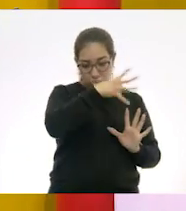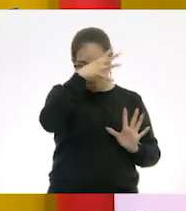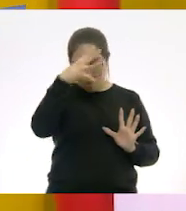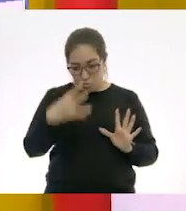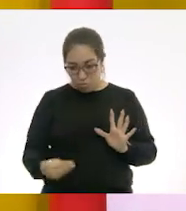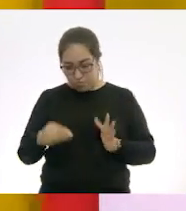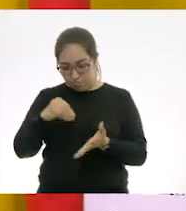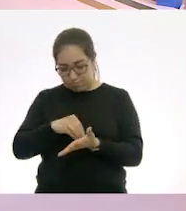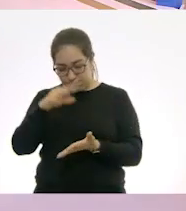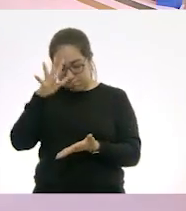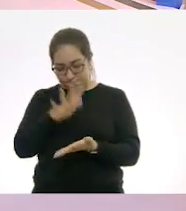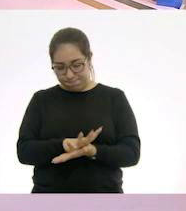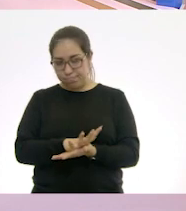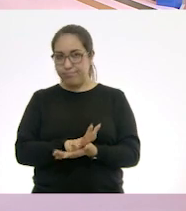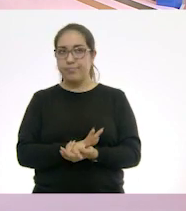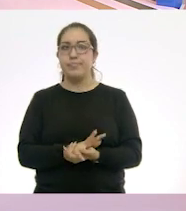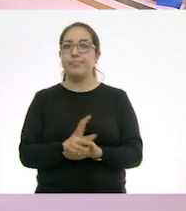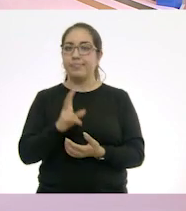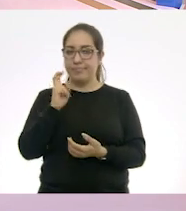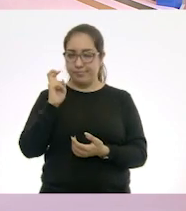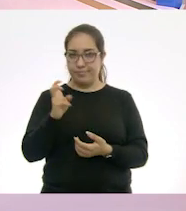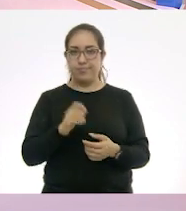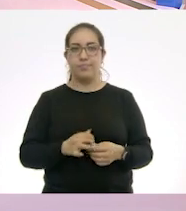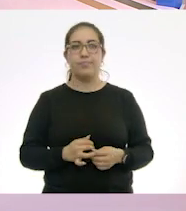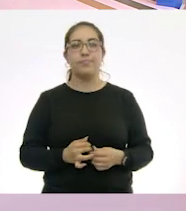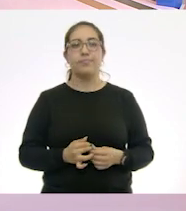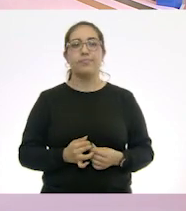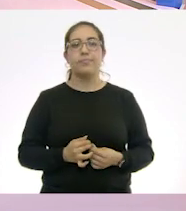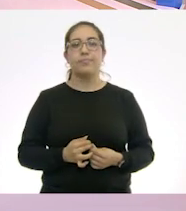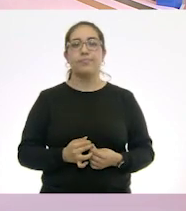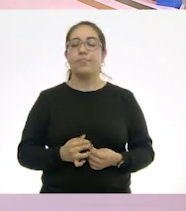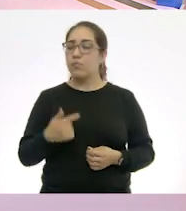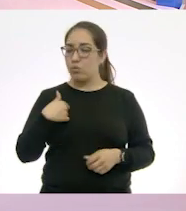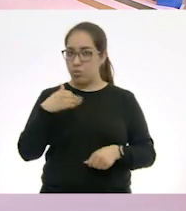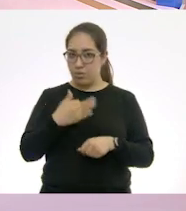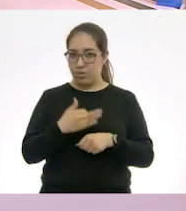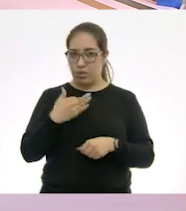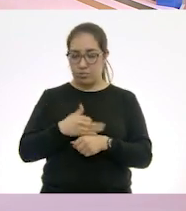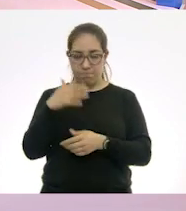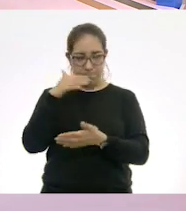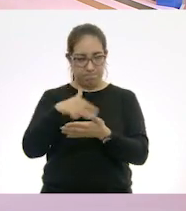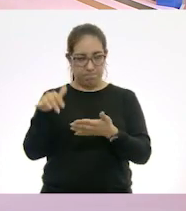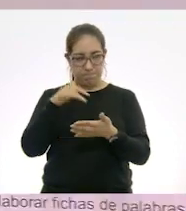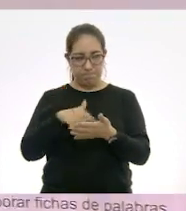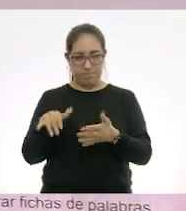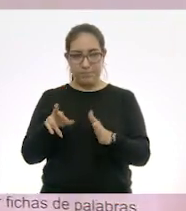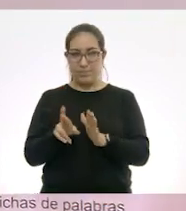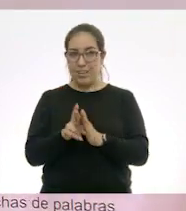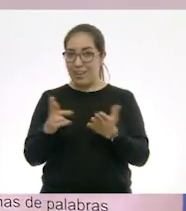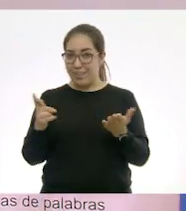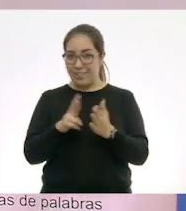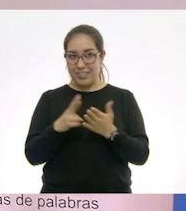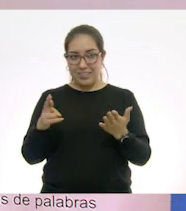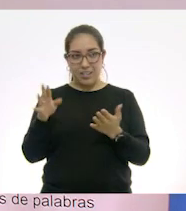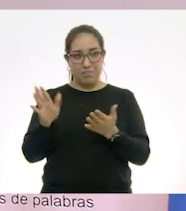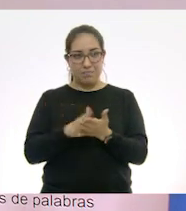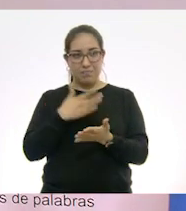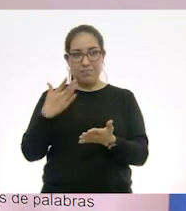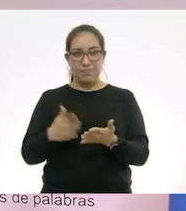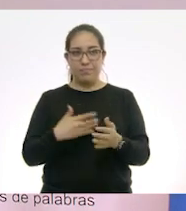Adelante. Sí. Escribe. Muy bien. Mientras yo les voy a leer lo que encontré en la revista.